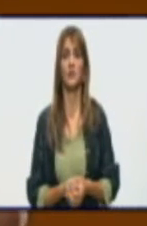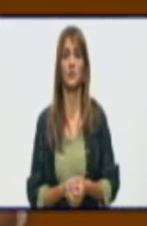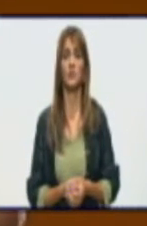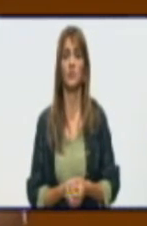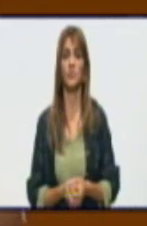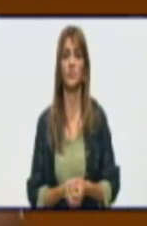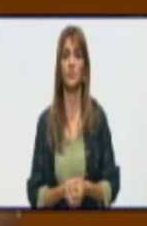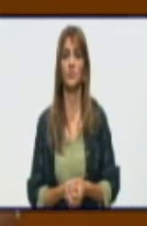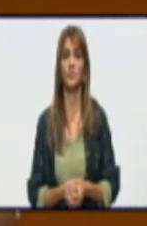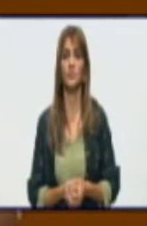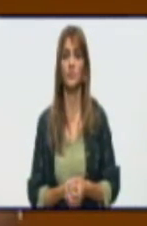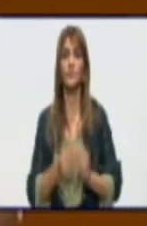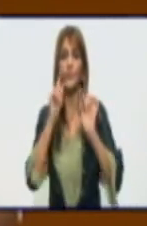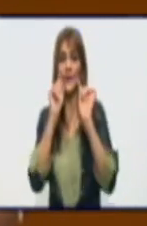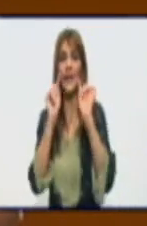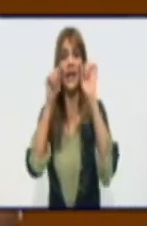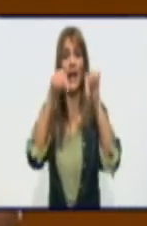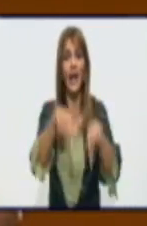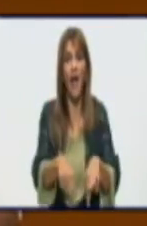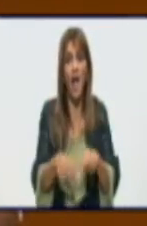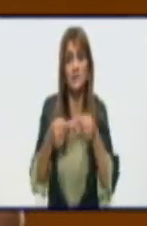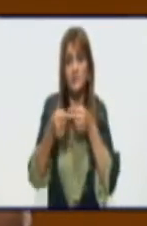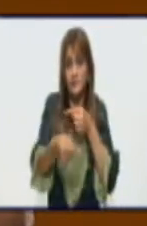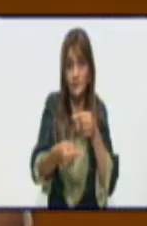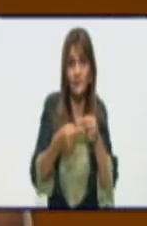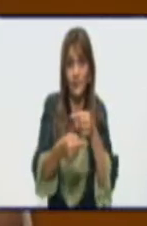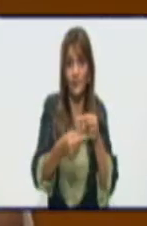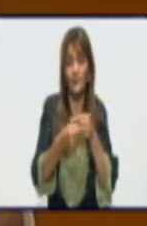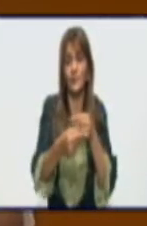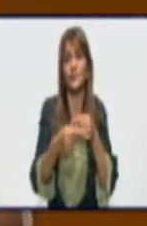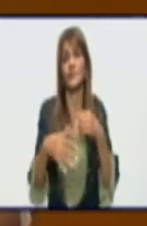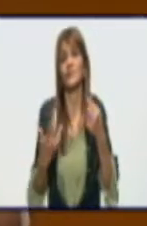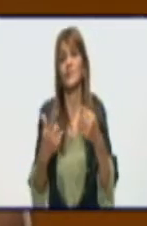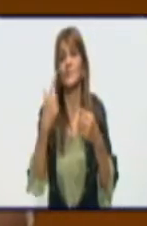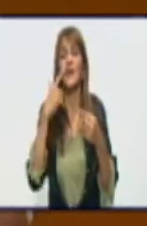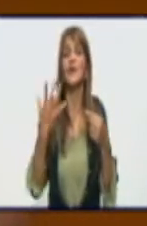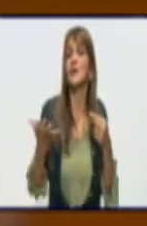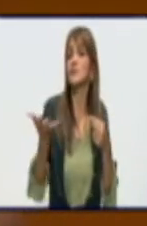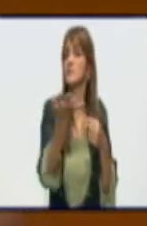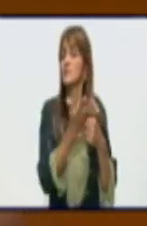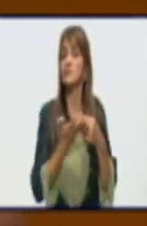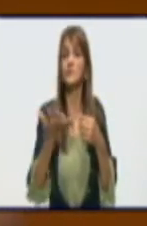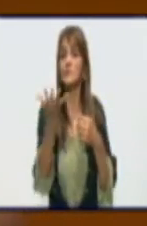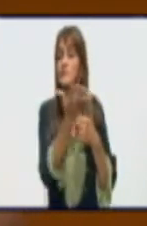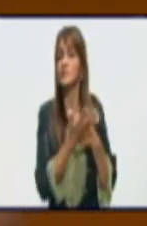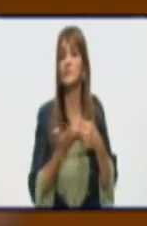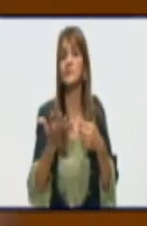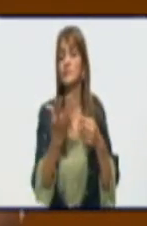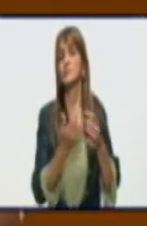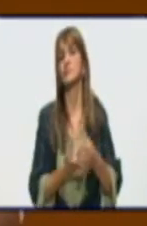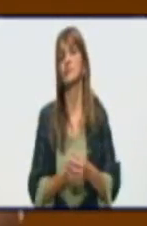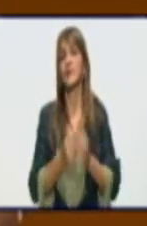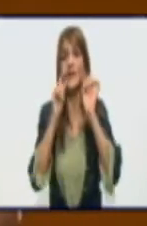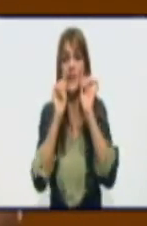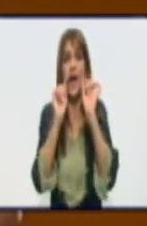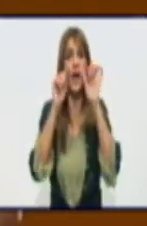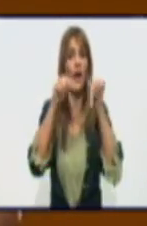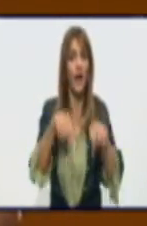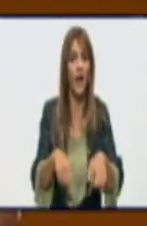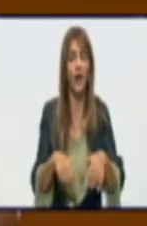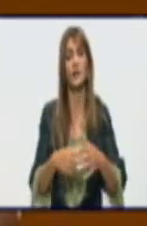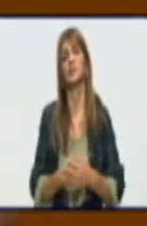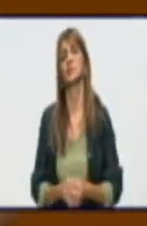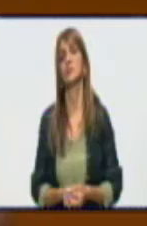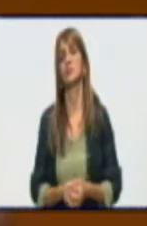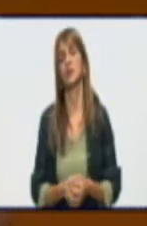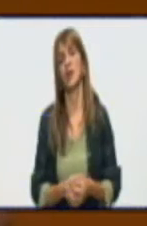no más de un metro y medio puede caer, ya ella no está en el aire, en el ambiente flotando, ella cae al piso.